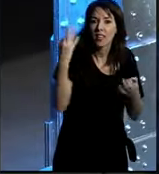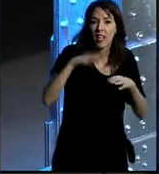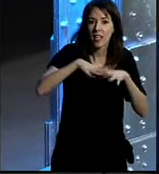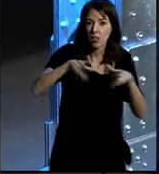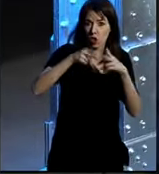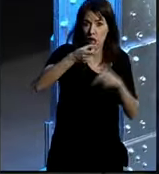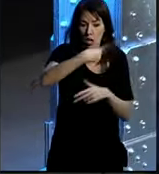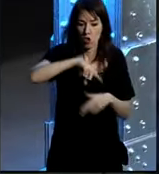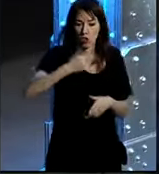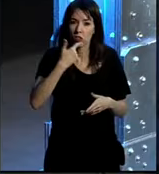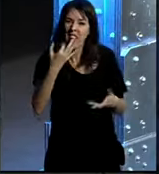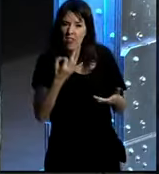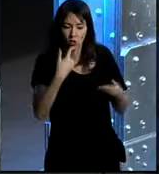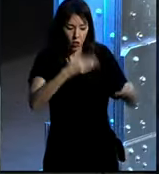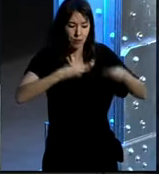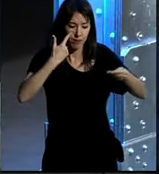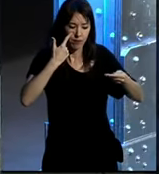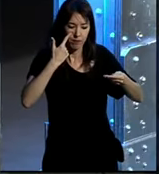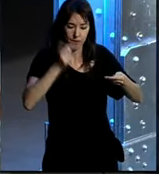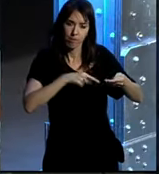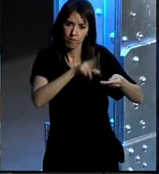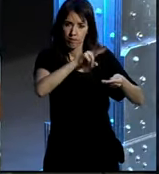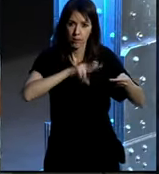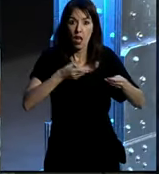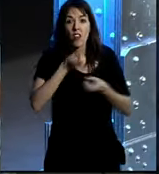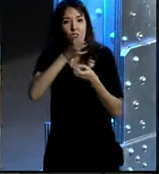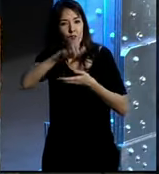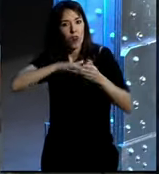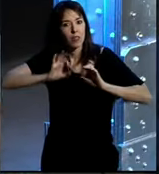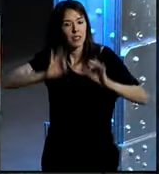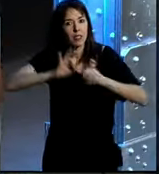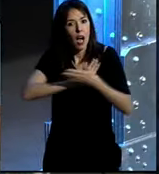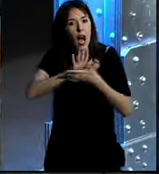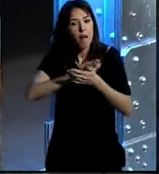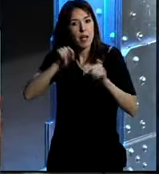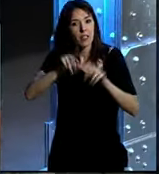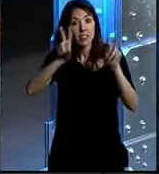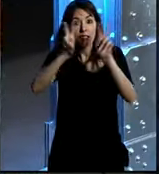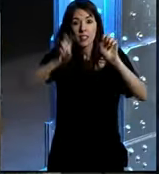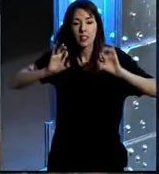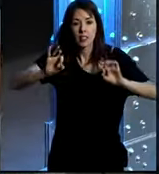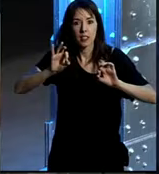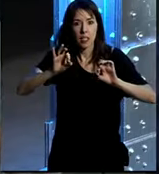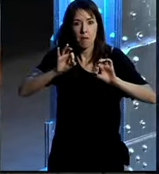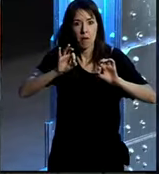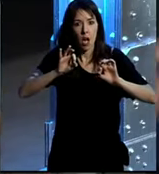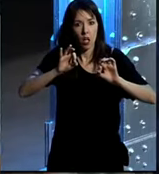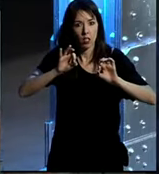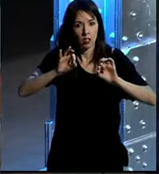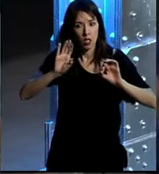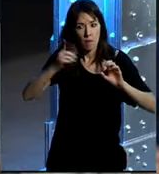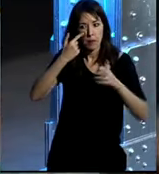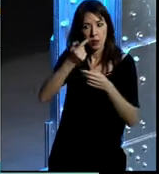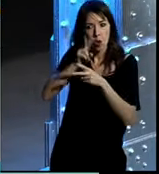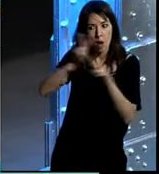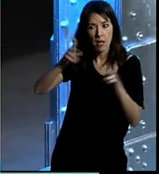redes sociales de nosotros tenemos informes que específicamente hablan de de un tema concreto hacen un zoom y